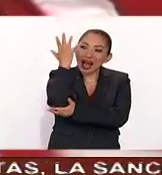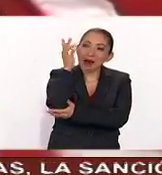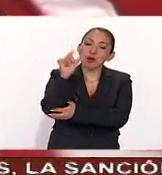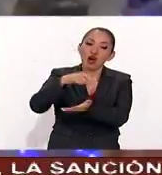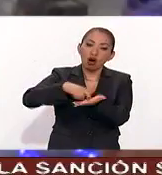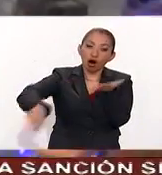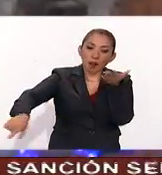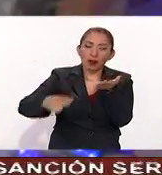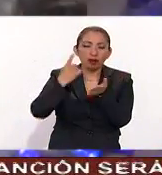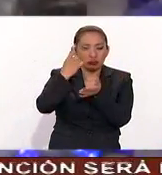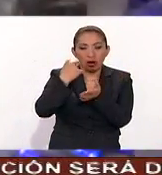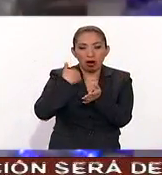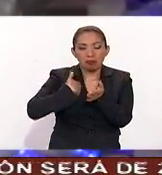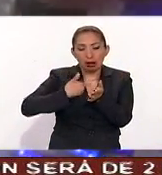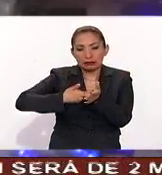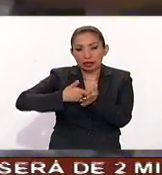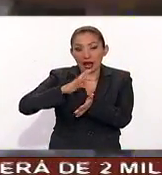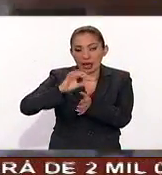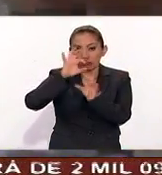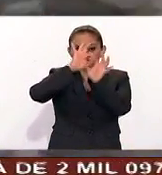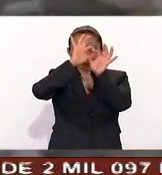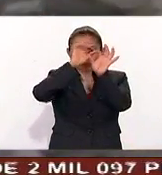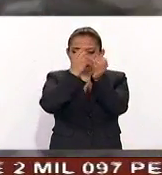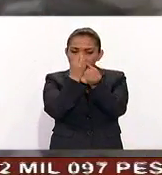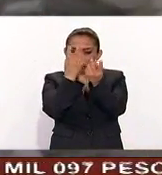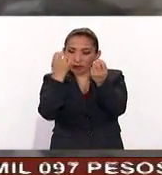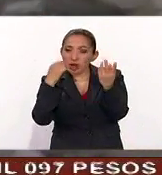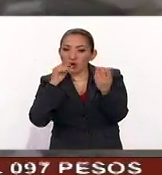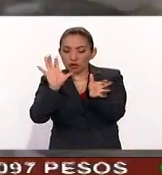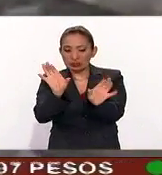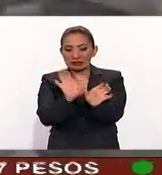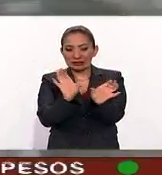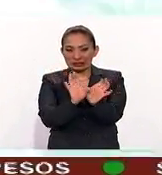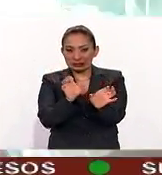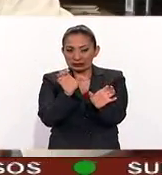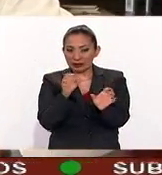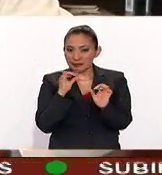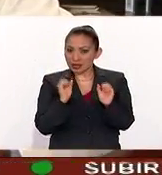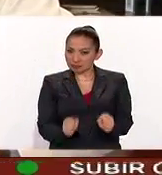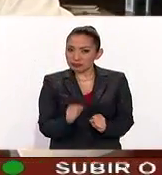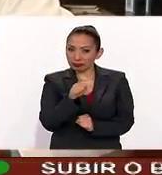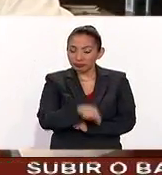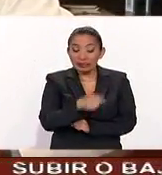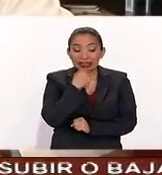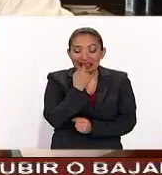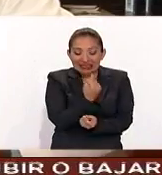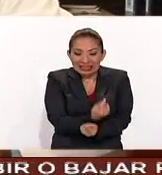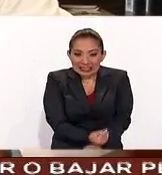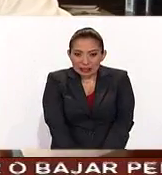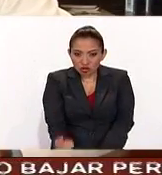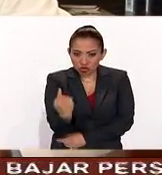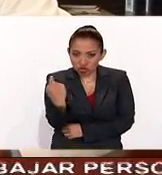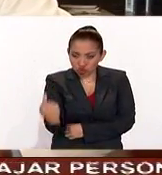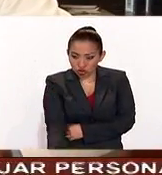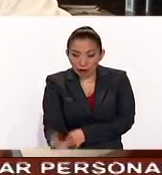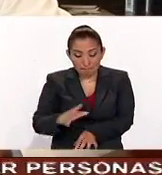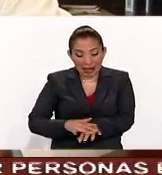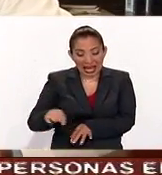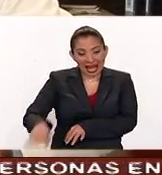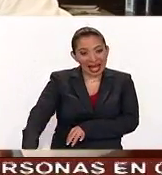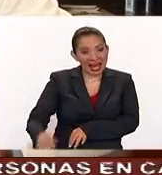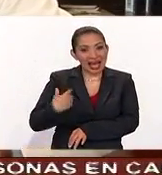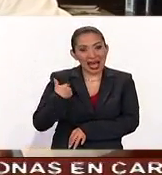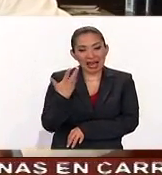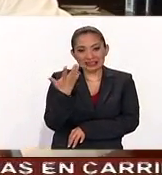Compren, aunque se gasten un poquito más, compren series que están certificadas, que son seguras. Los niños pequeños, sobre todo los niños